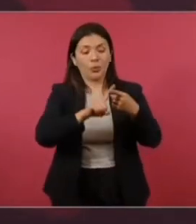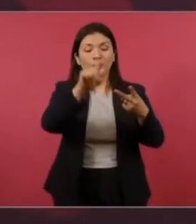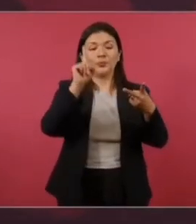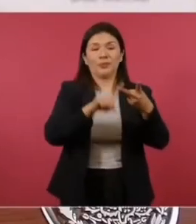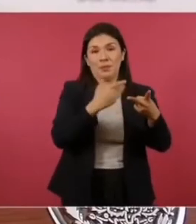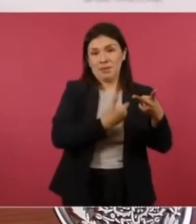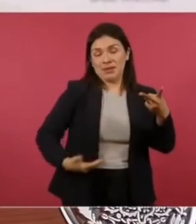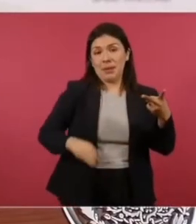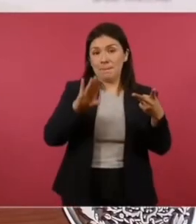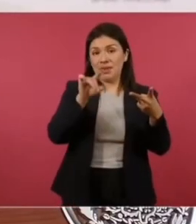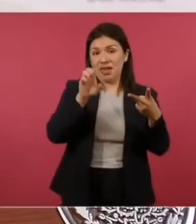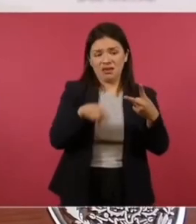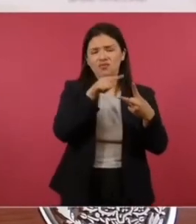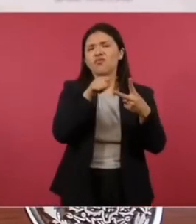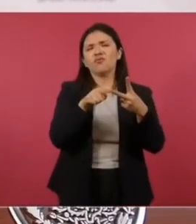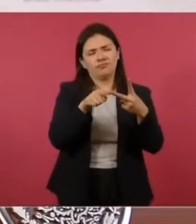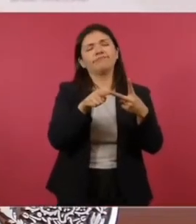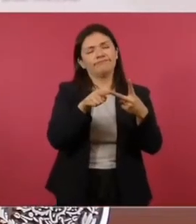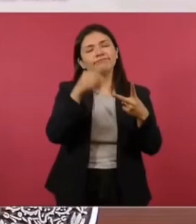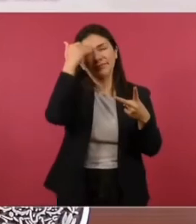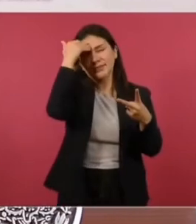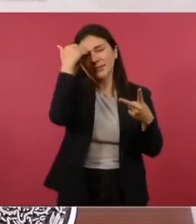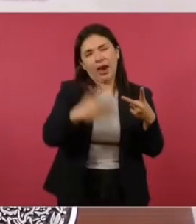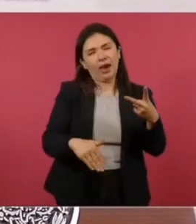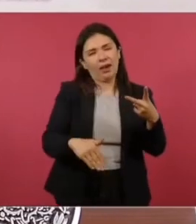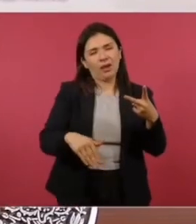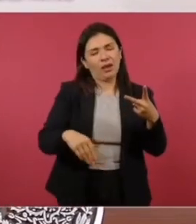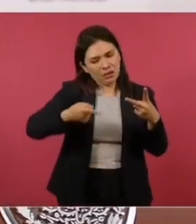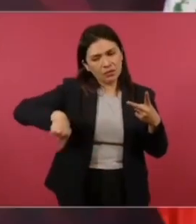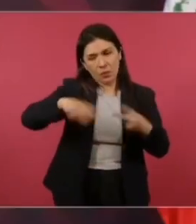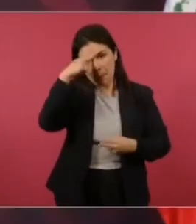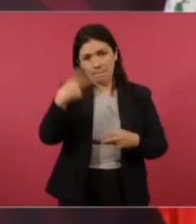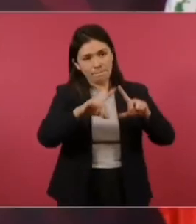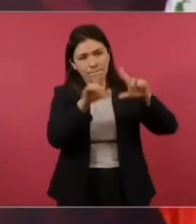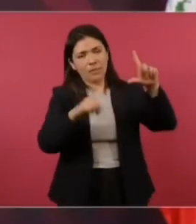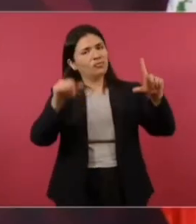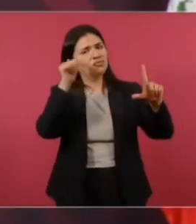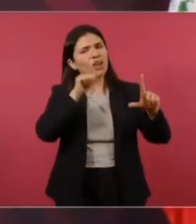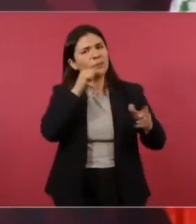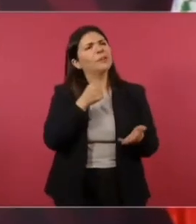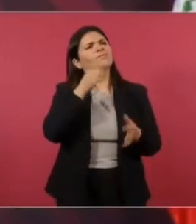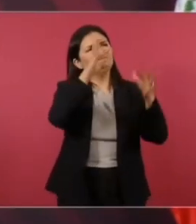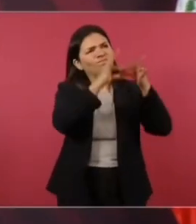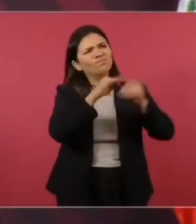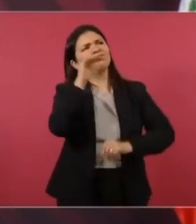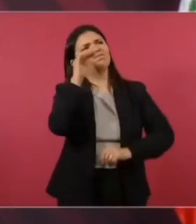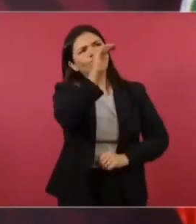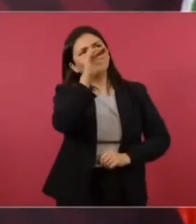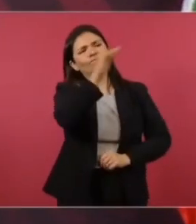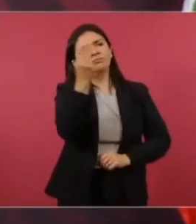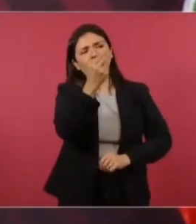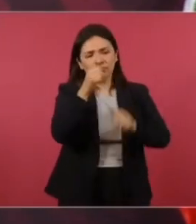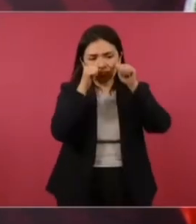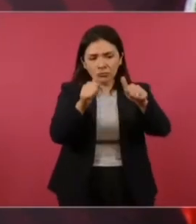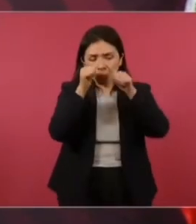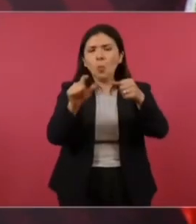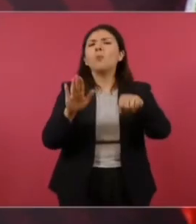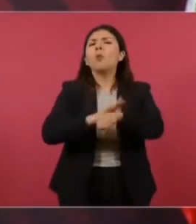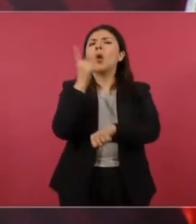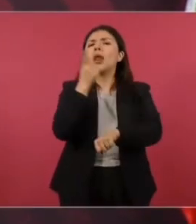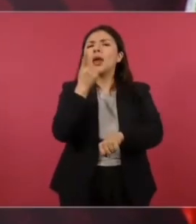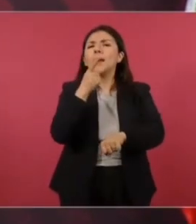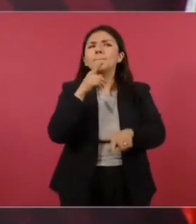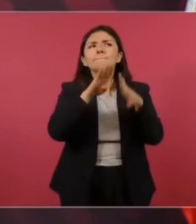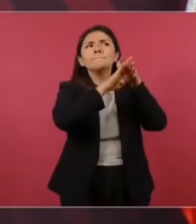presidente Biden, saben que nosotros hemos estado insistiendo en atender las causas de la migración